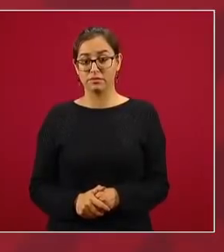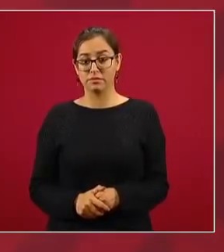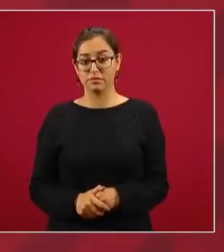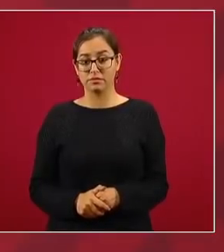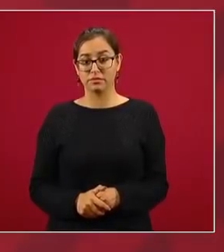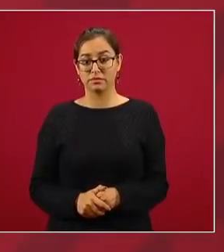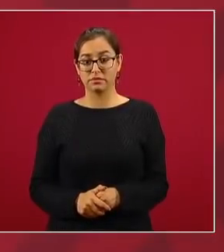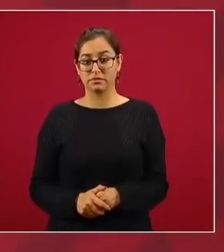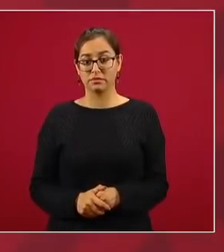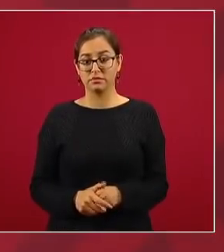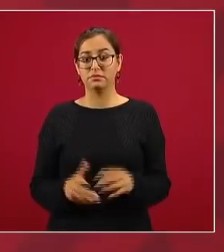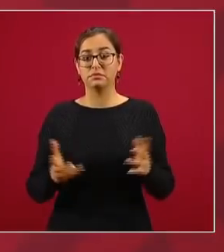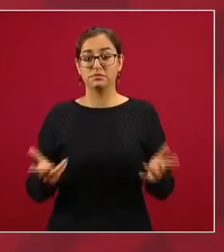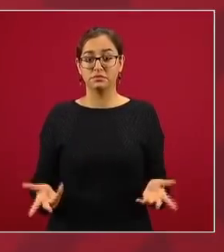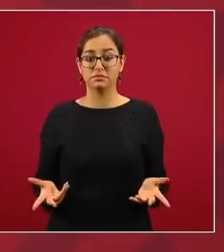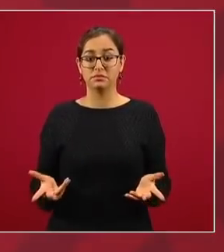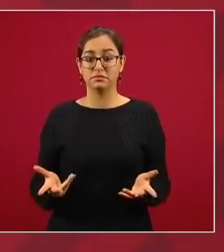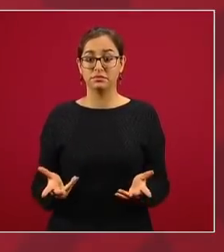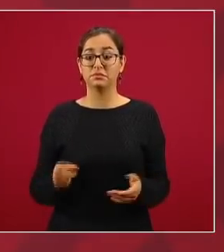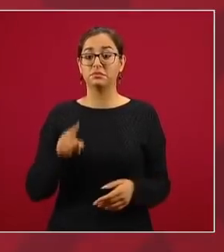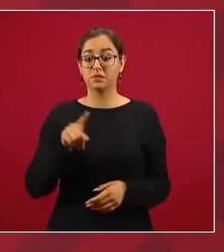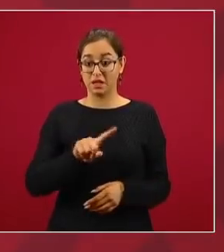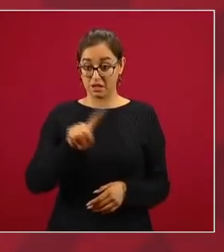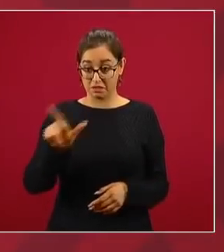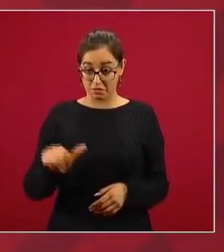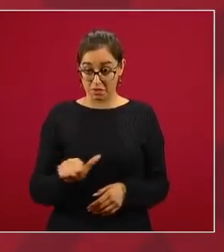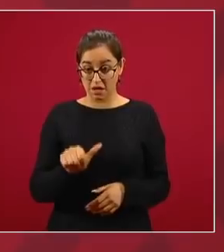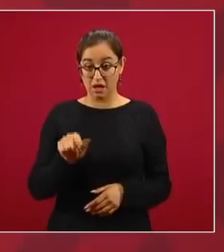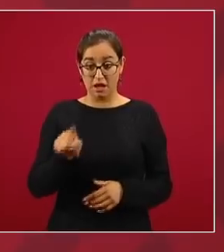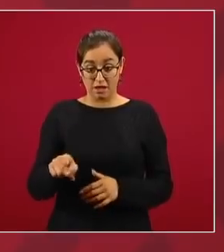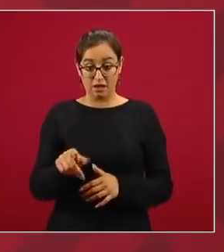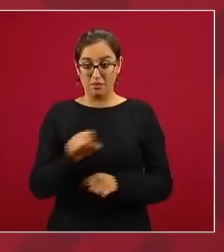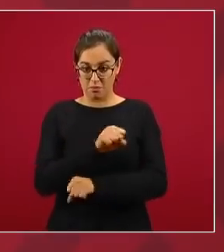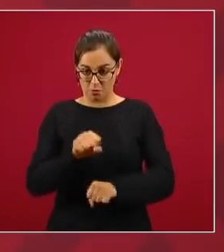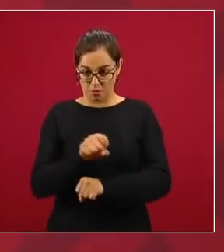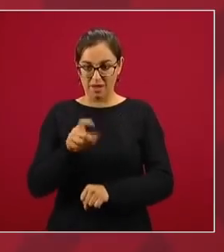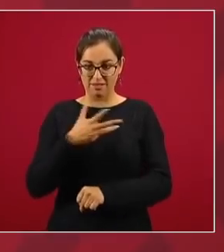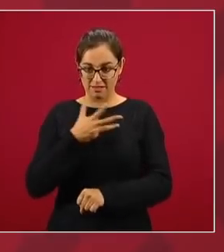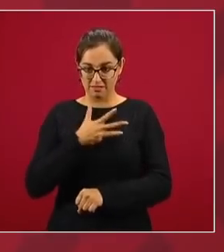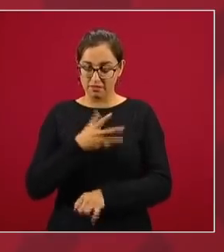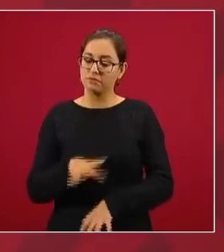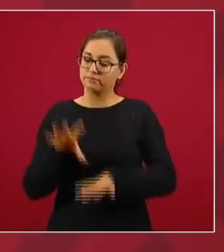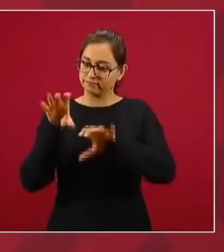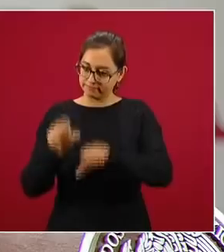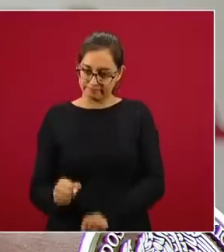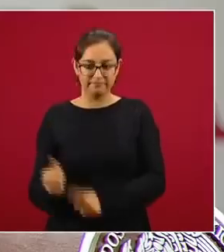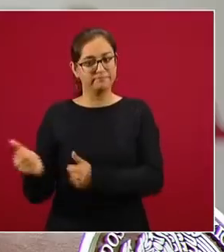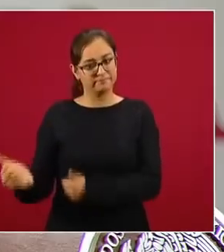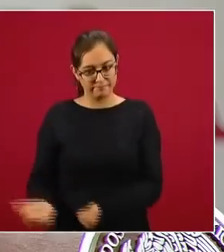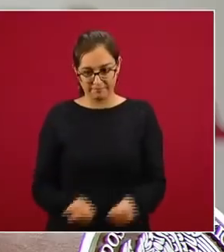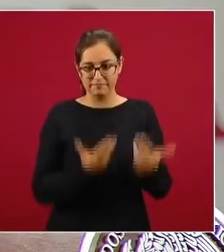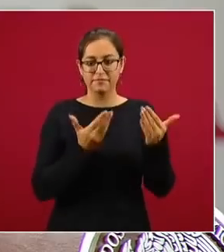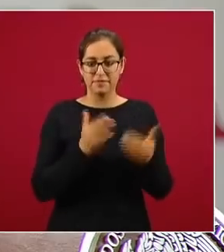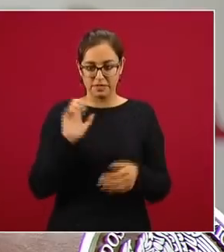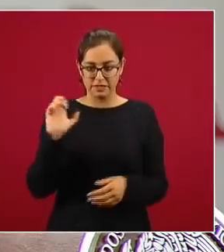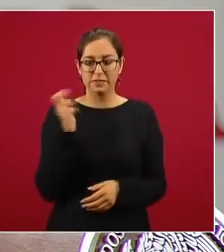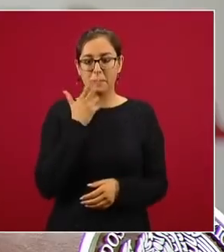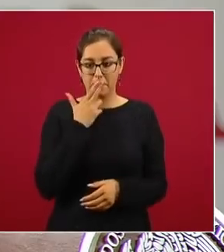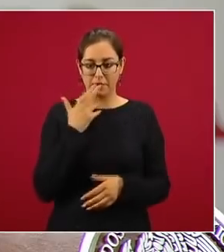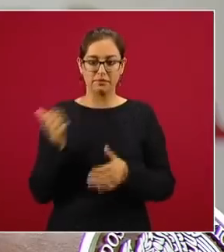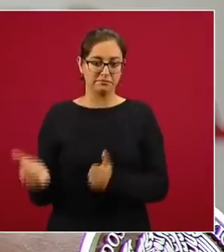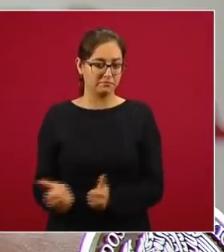al final terminan llevando a los detenidos a Chihuahua, terminan de